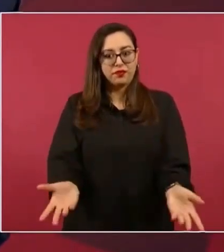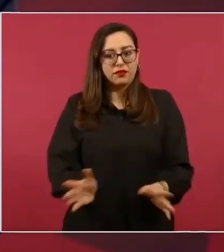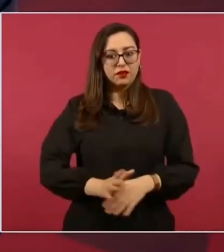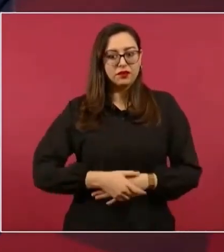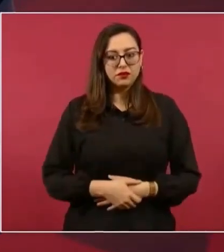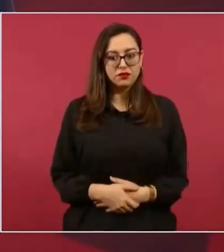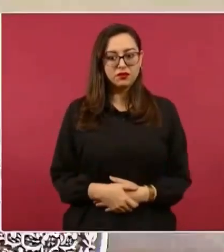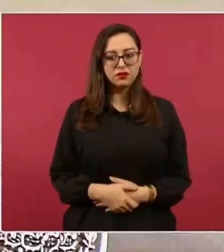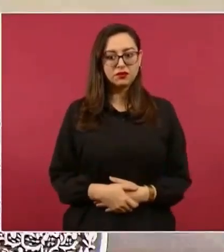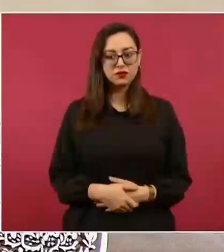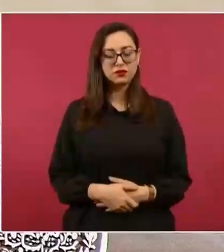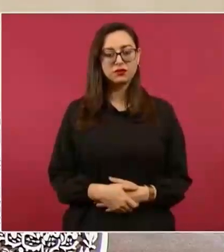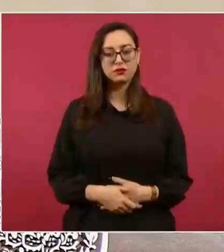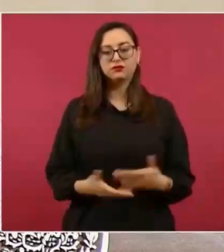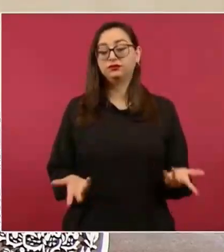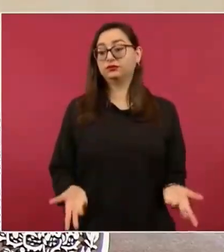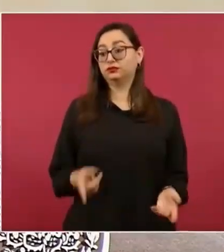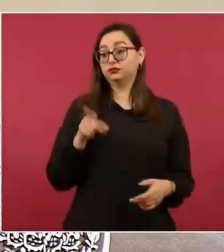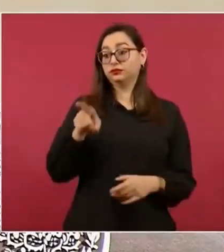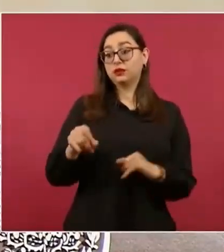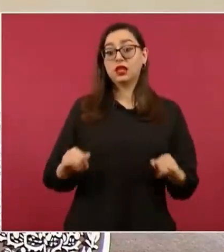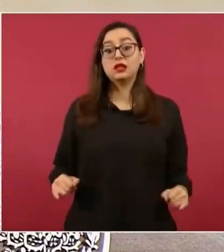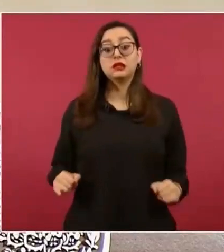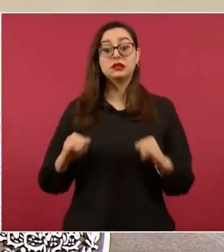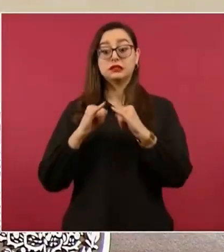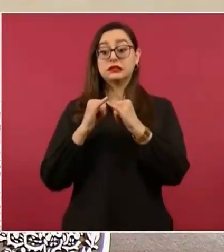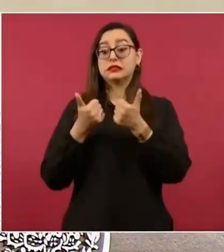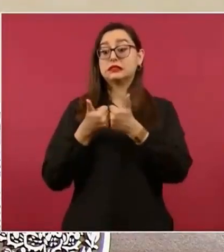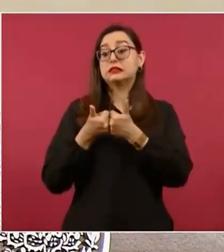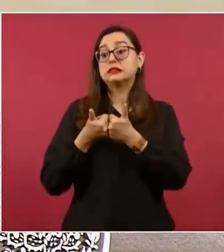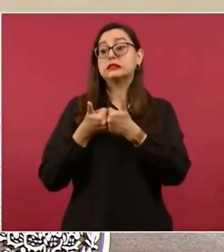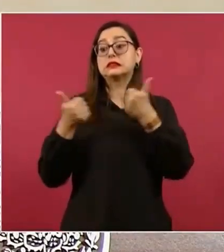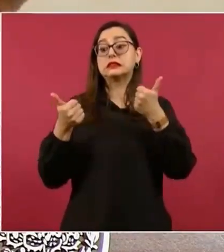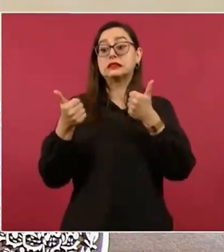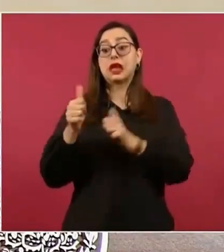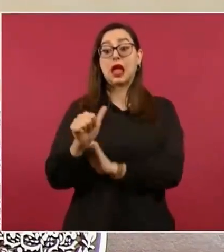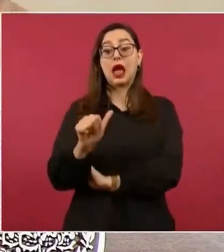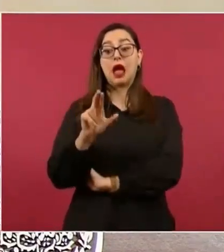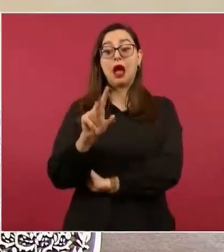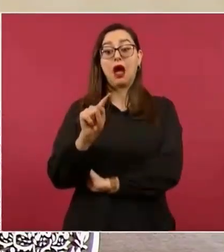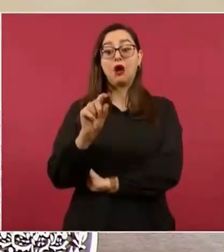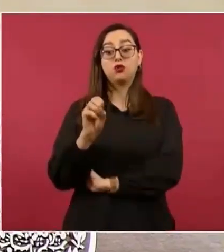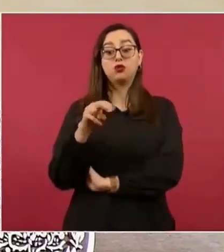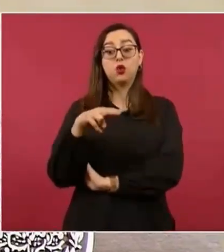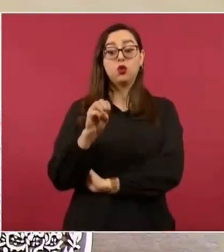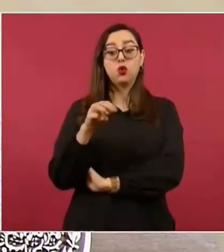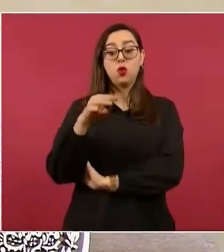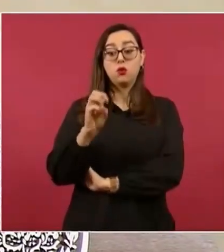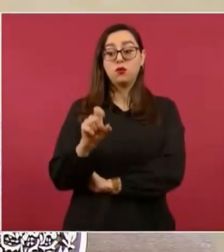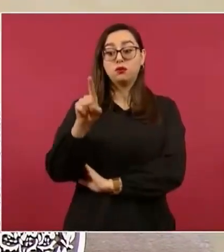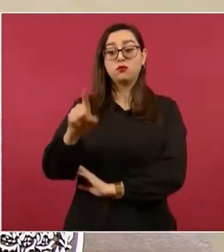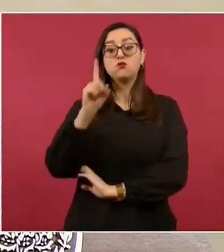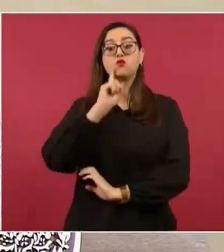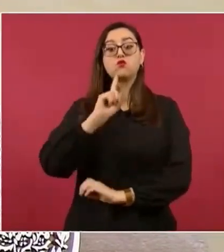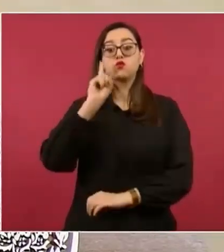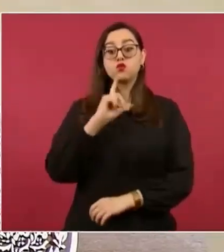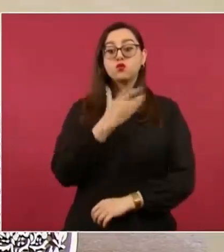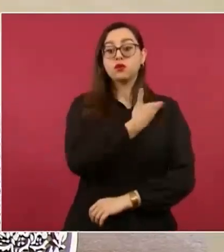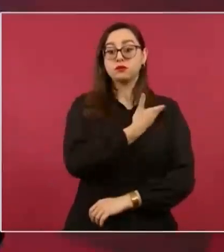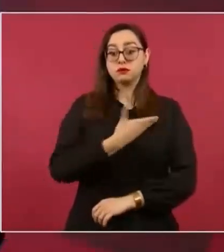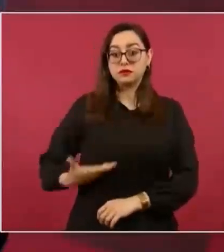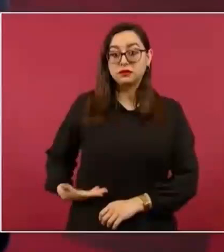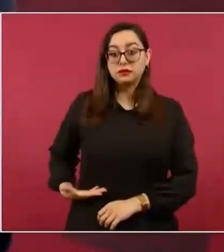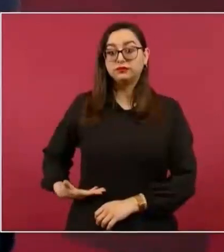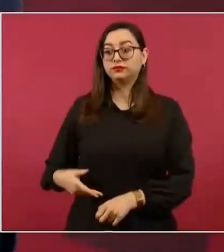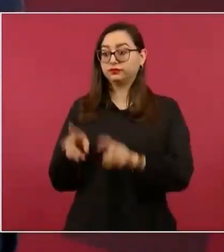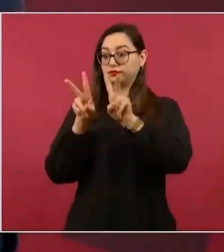Un organismo supuestamente autónomo autónomo cuyo presidenta se va a trabajar